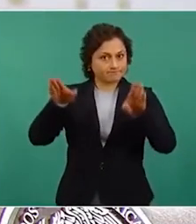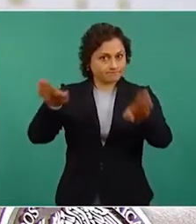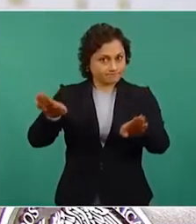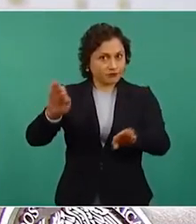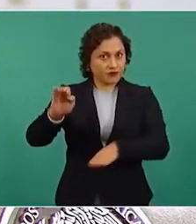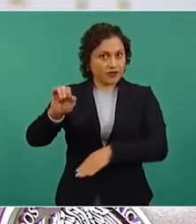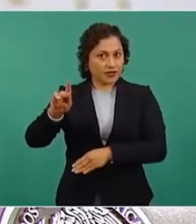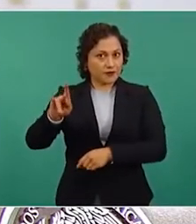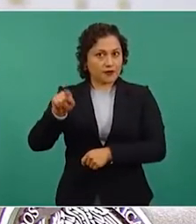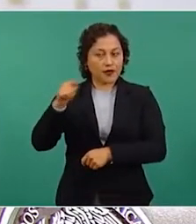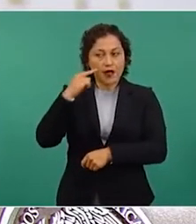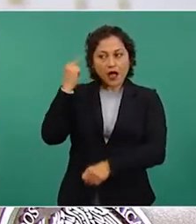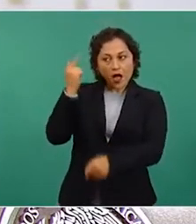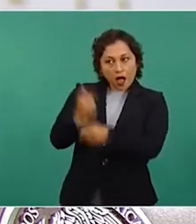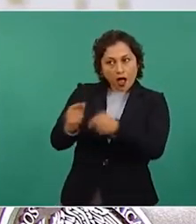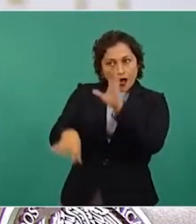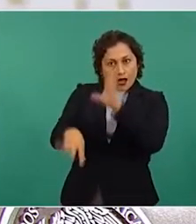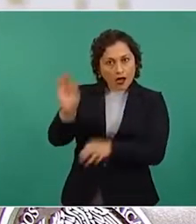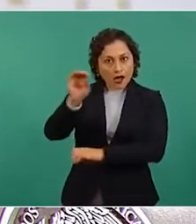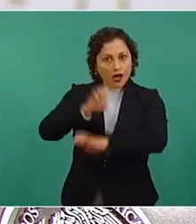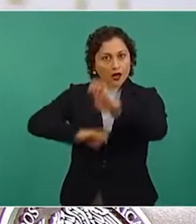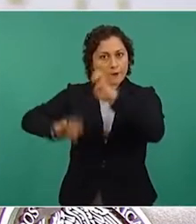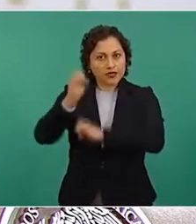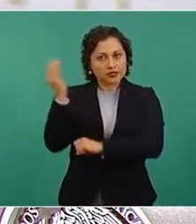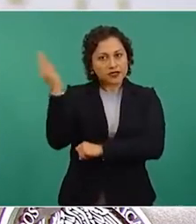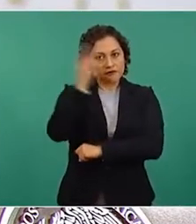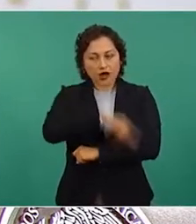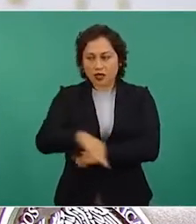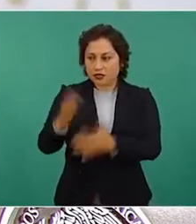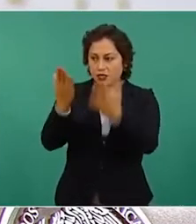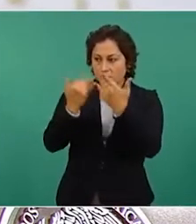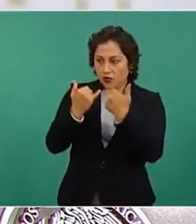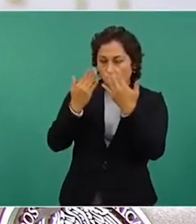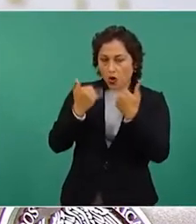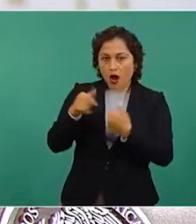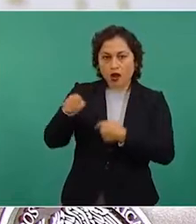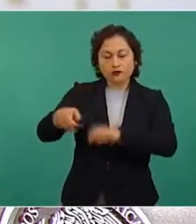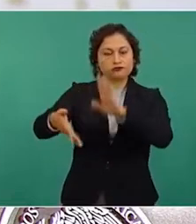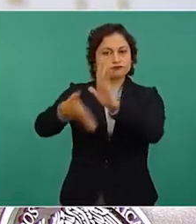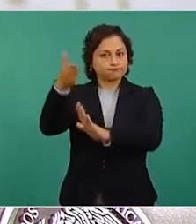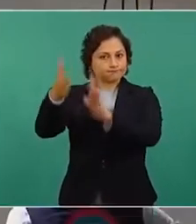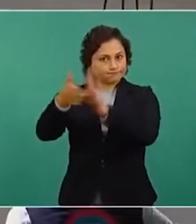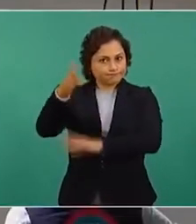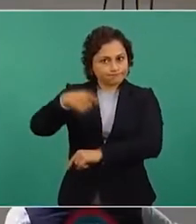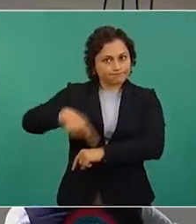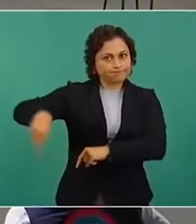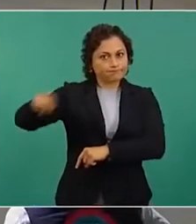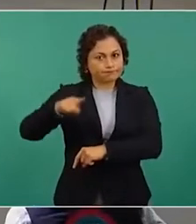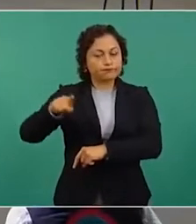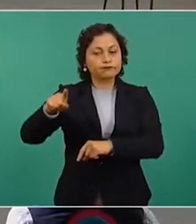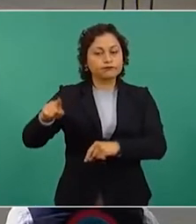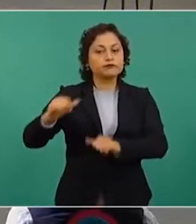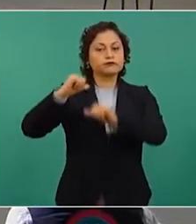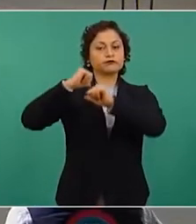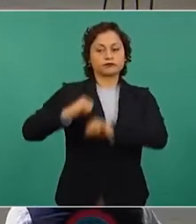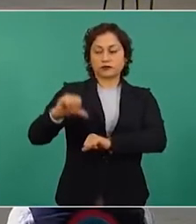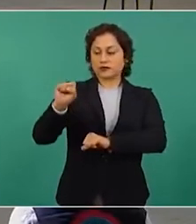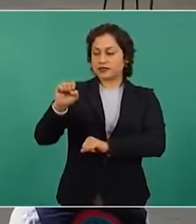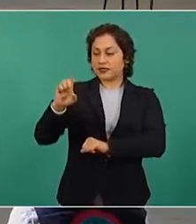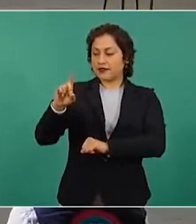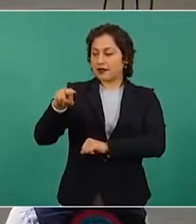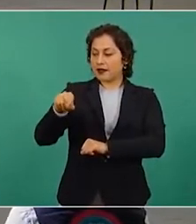encontró empresas Fantasma en la construcción, cuya edificación corresponde a la Secretaría de la Defensa Nacional.